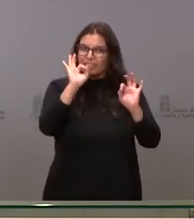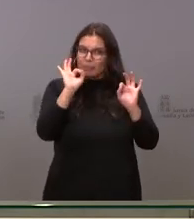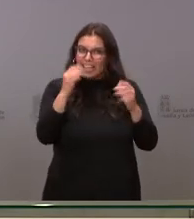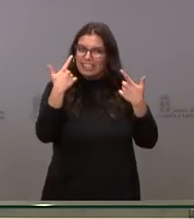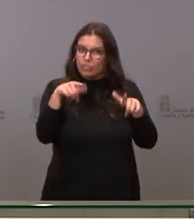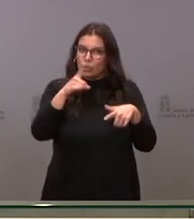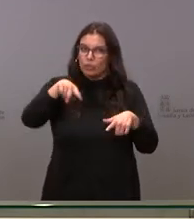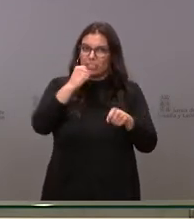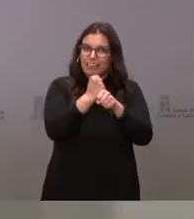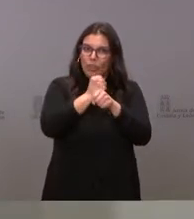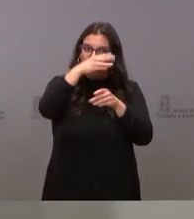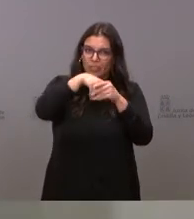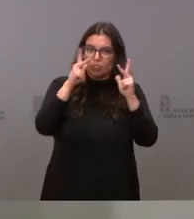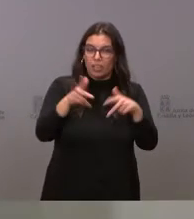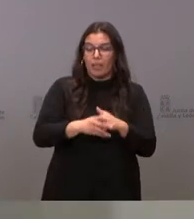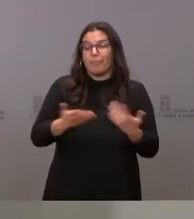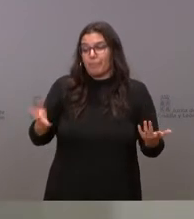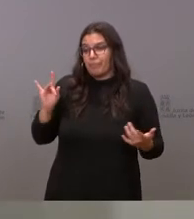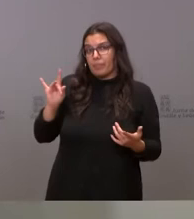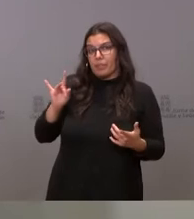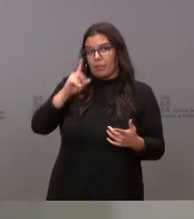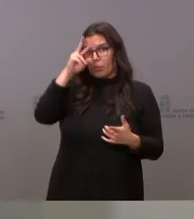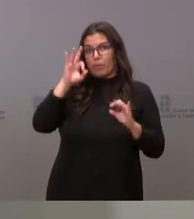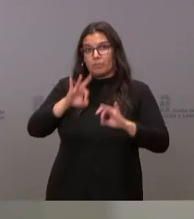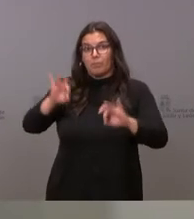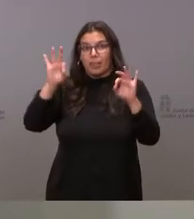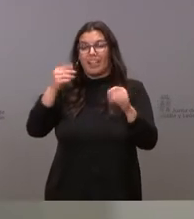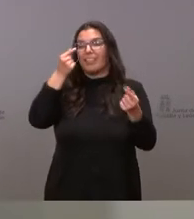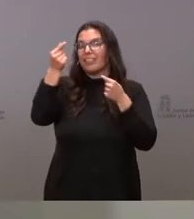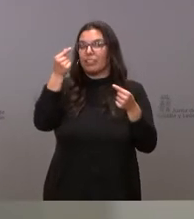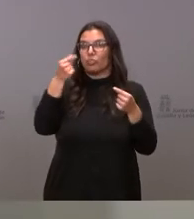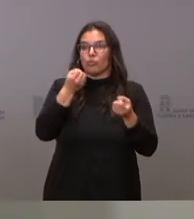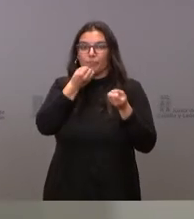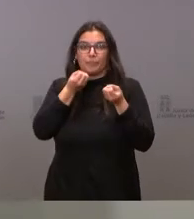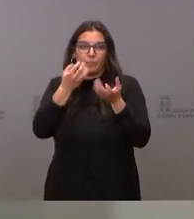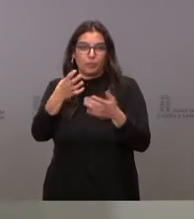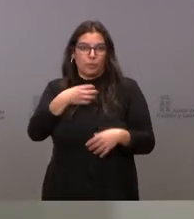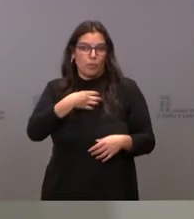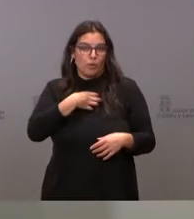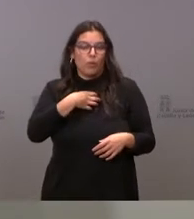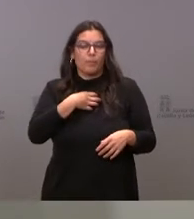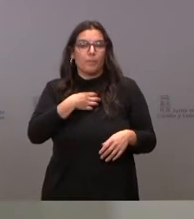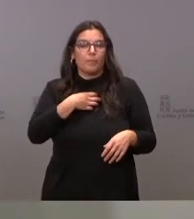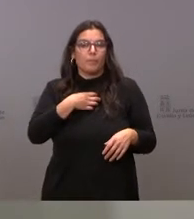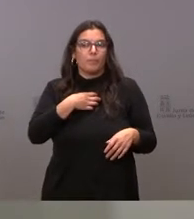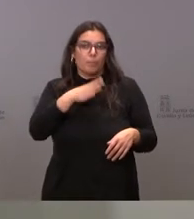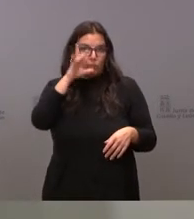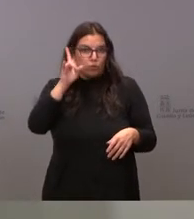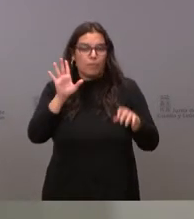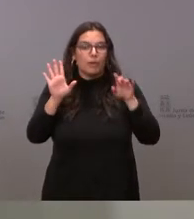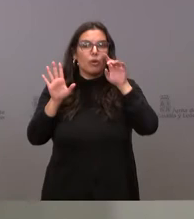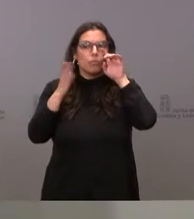sector. Sí, naturalmente nos preocupa especialmente este sector. No puedo darle las cifras en concreto, pero se las